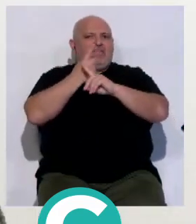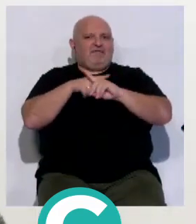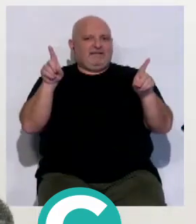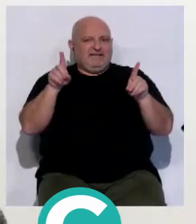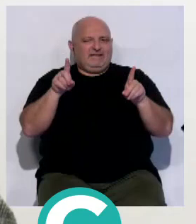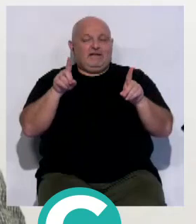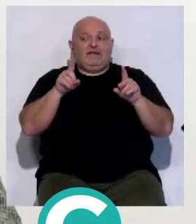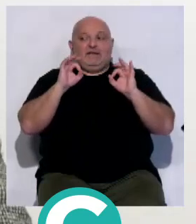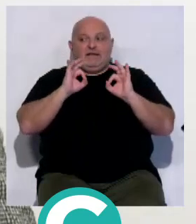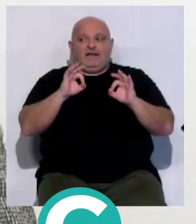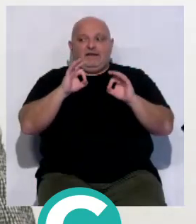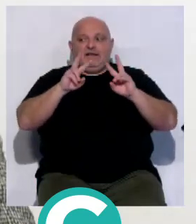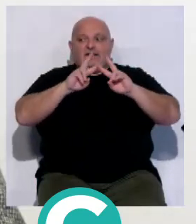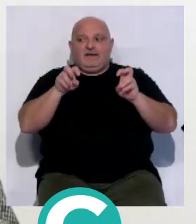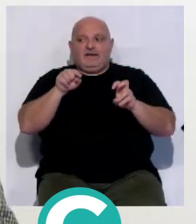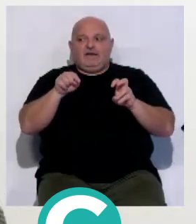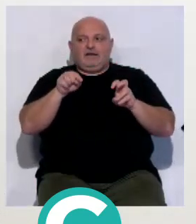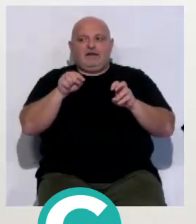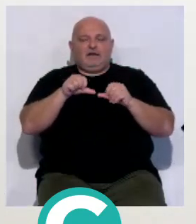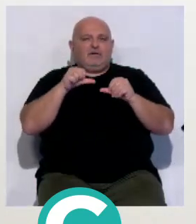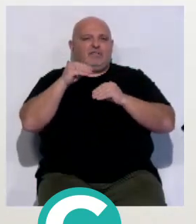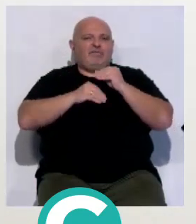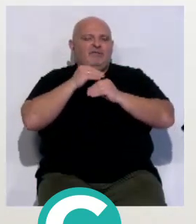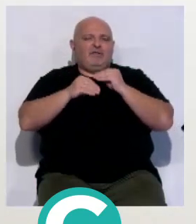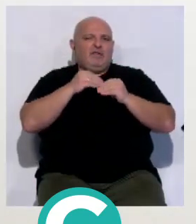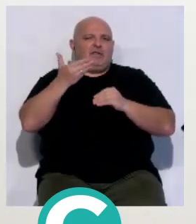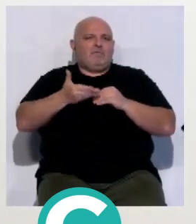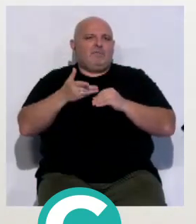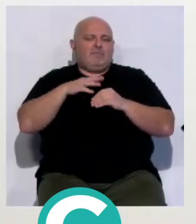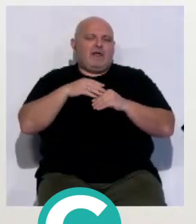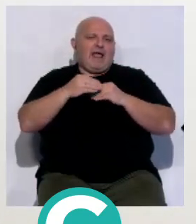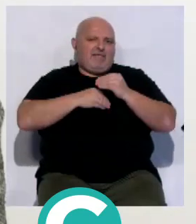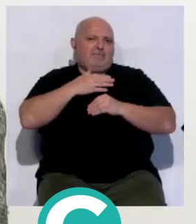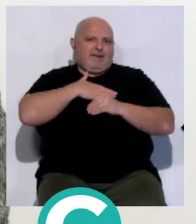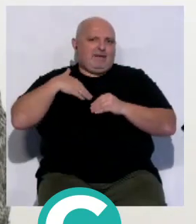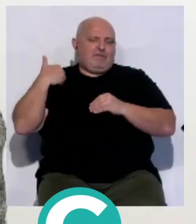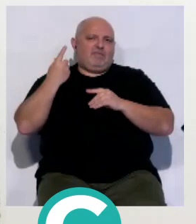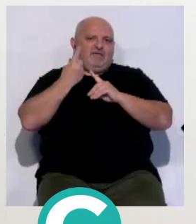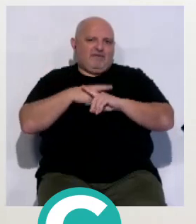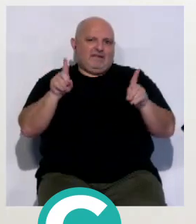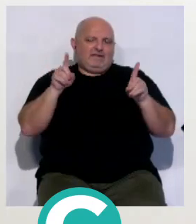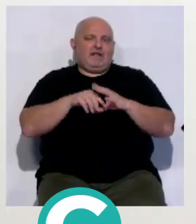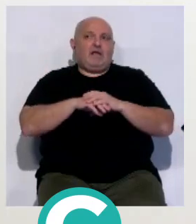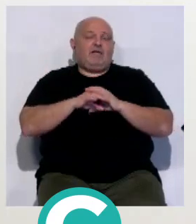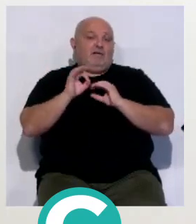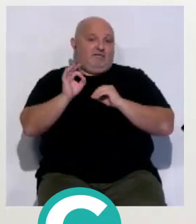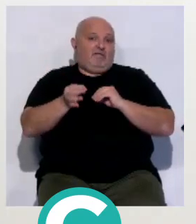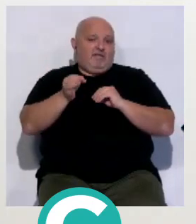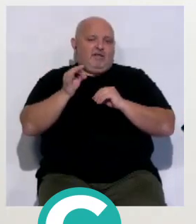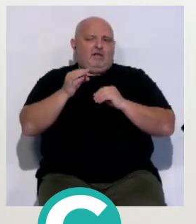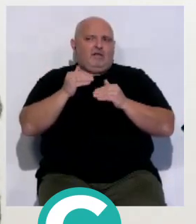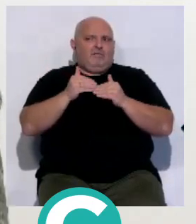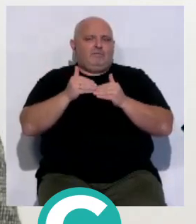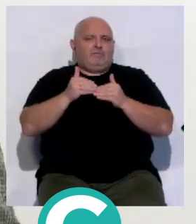y creo que hasta en esto de celebrar un congreso tan importante vamos a hacer diferente. Si bien es verdad que se ha